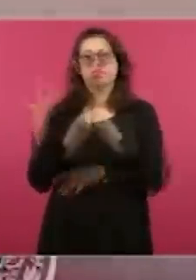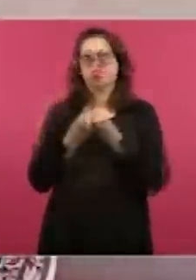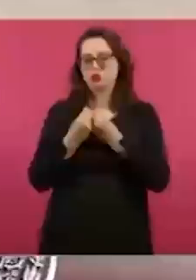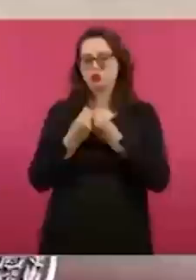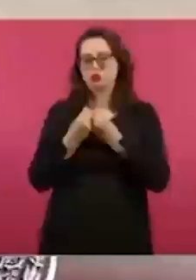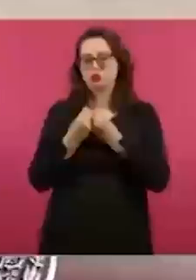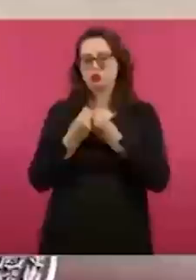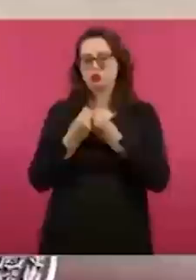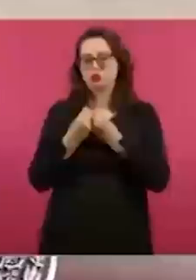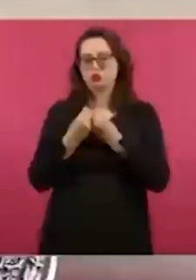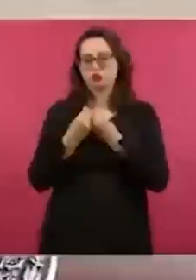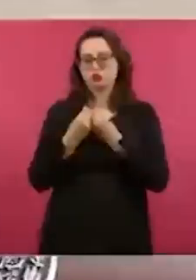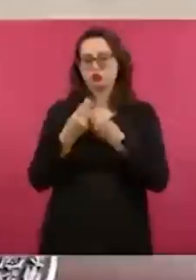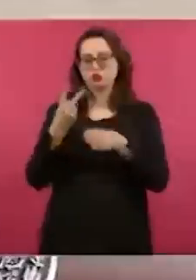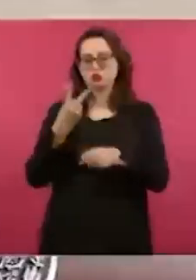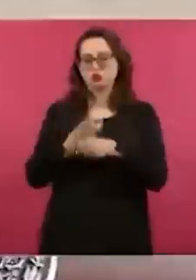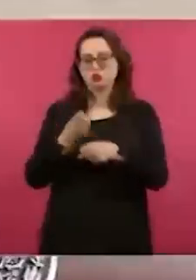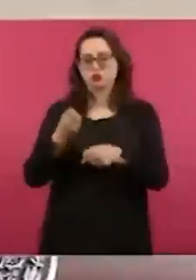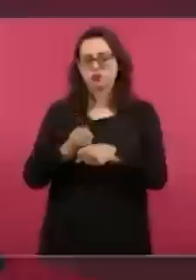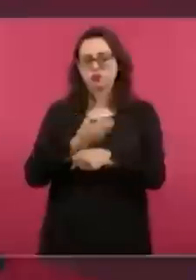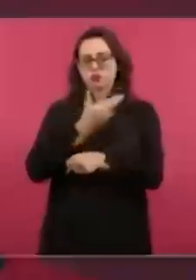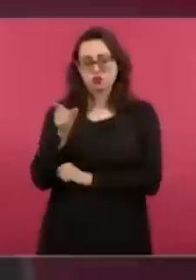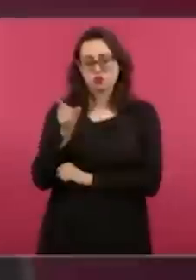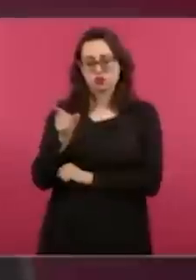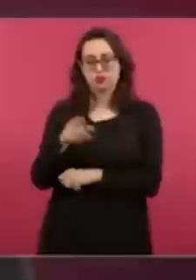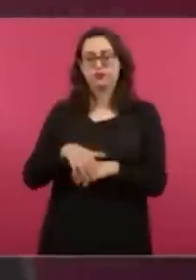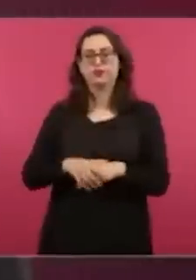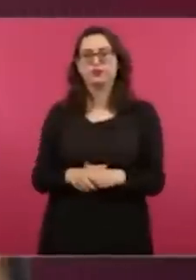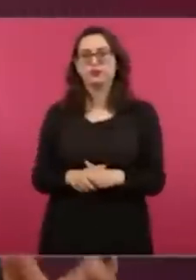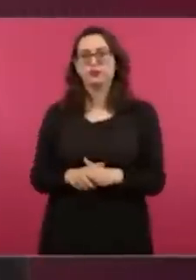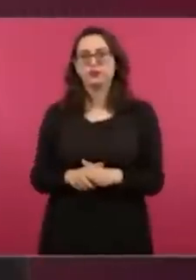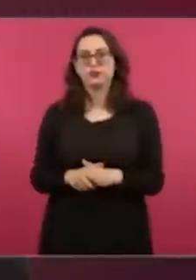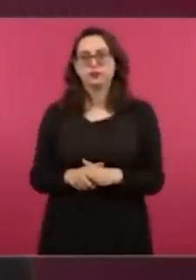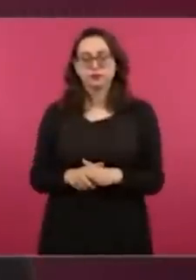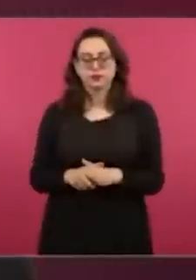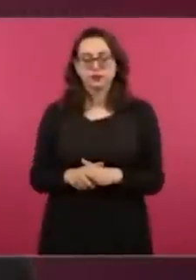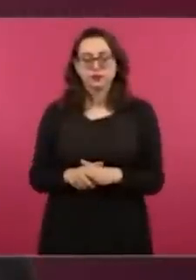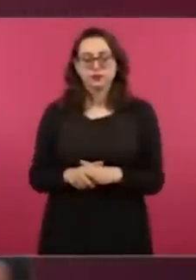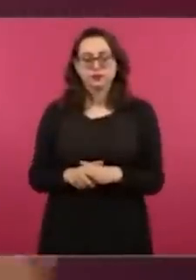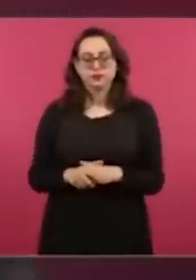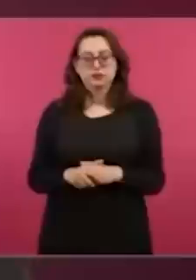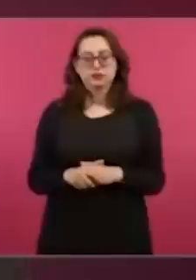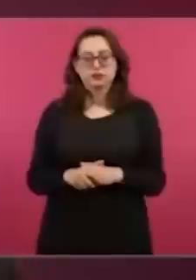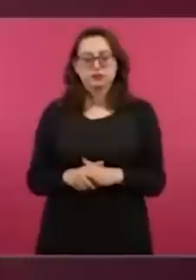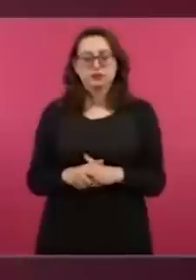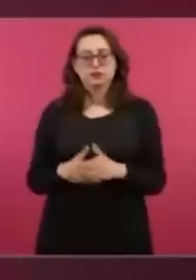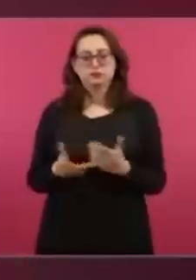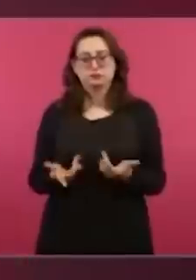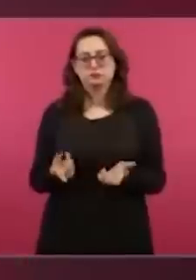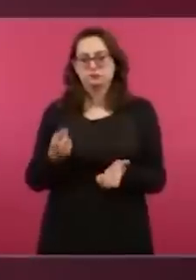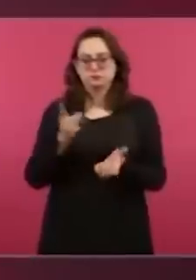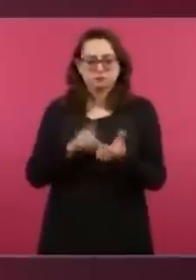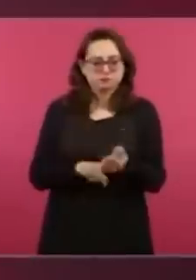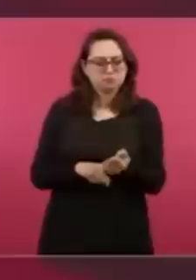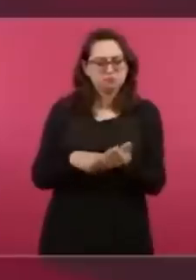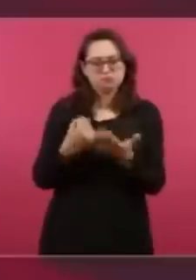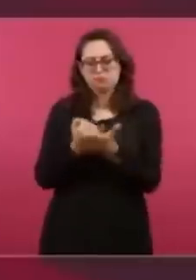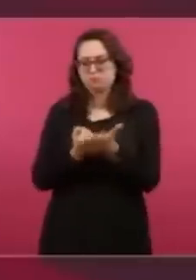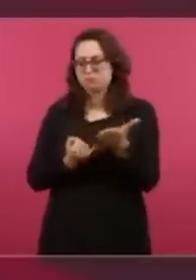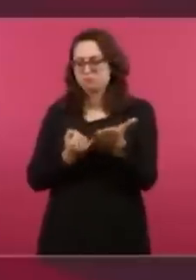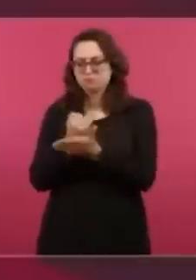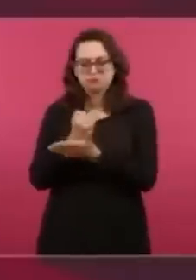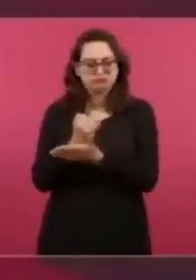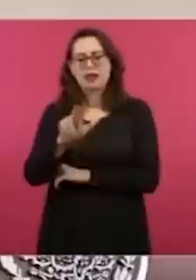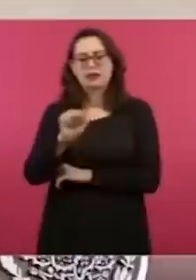de Subsecretaria de Economía y se dio un cambio porque entró